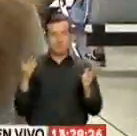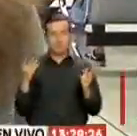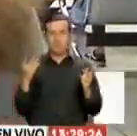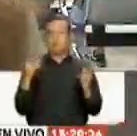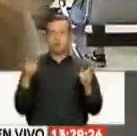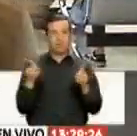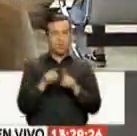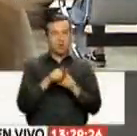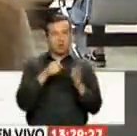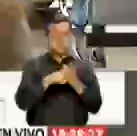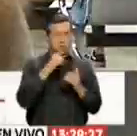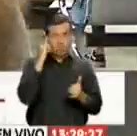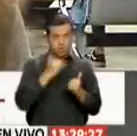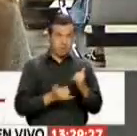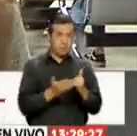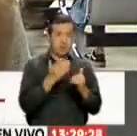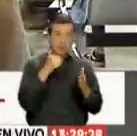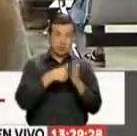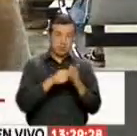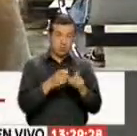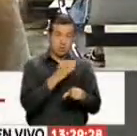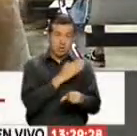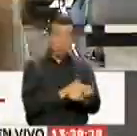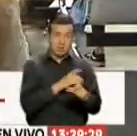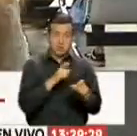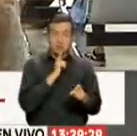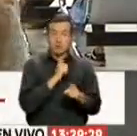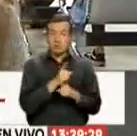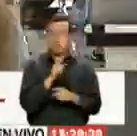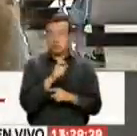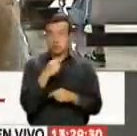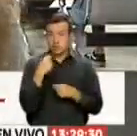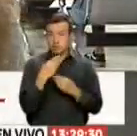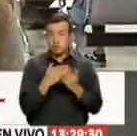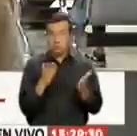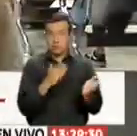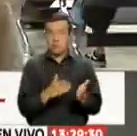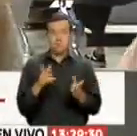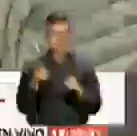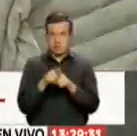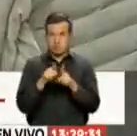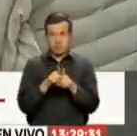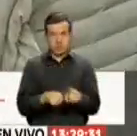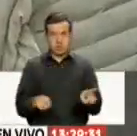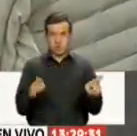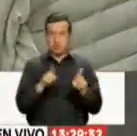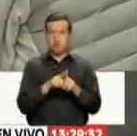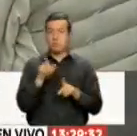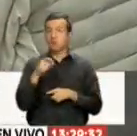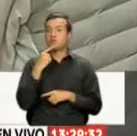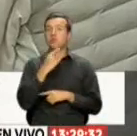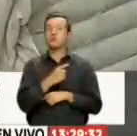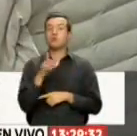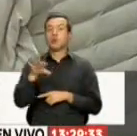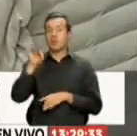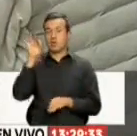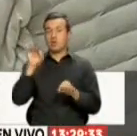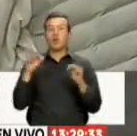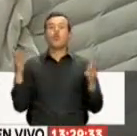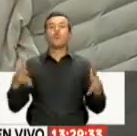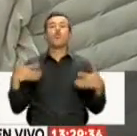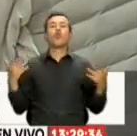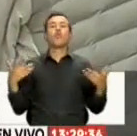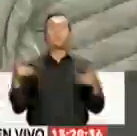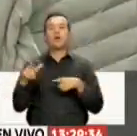Que la misma cédula La última cédula Electrónica Que haya sacado Pues con los mismos datos El usuario Deberá escoger Una de las